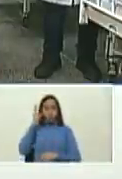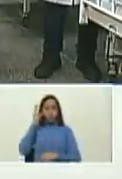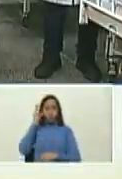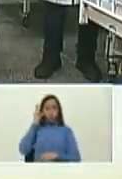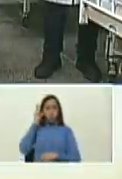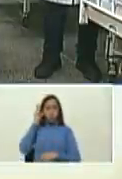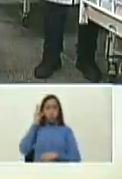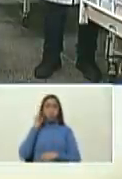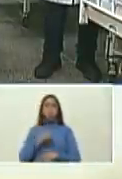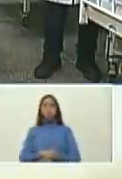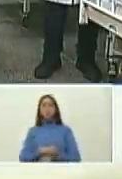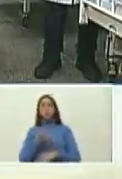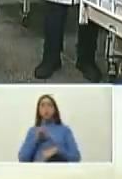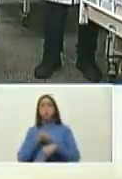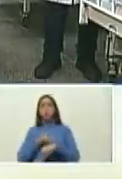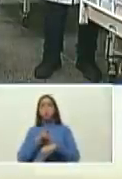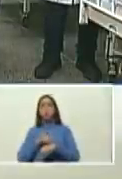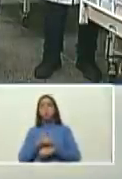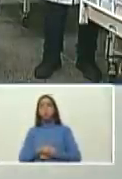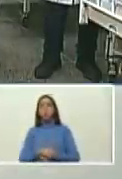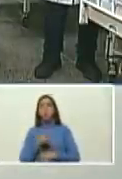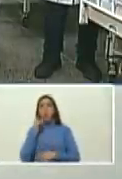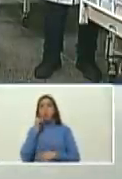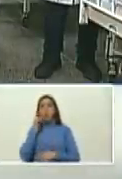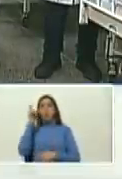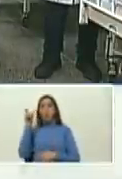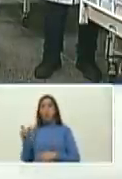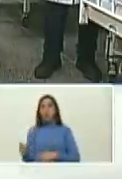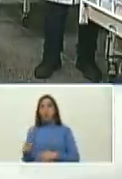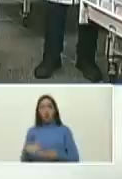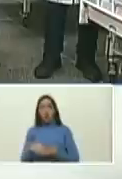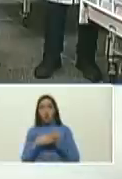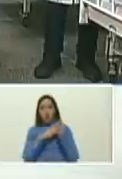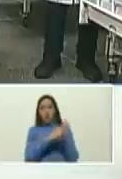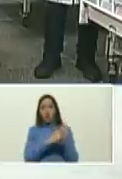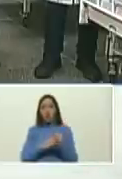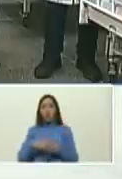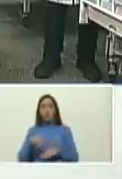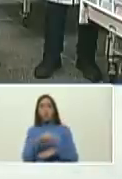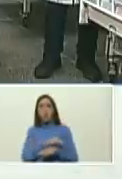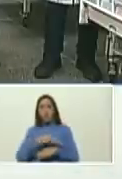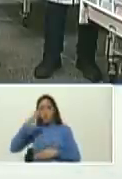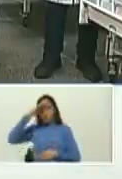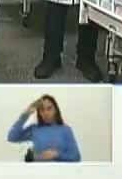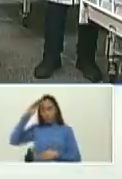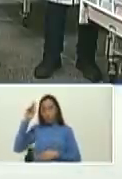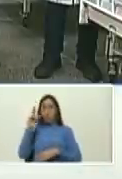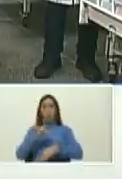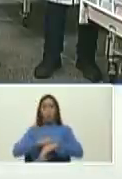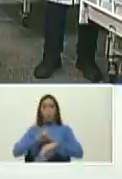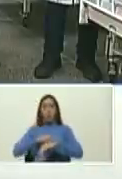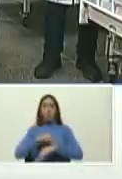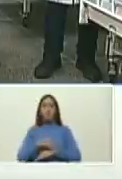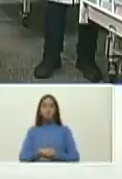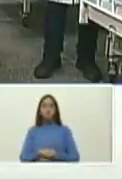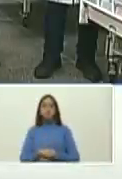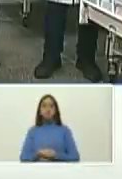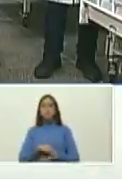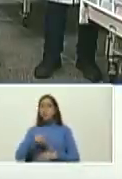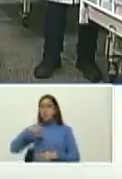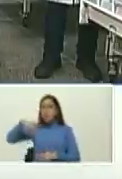y el doctor eric méndez jefe de la misión médica cubana en venezuela ellos están